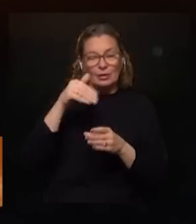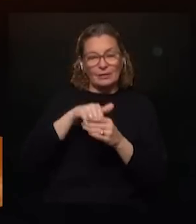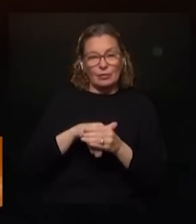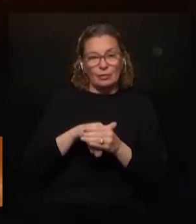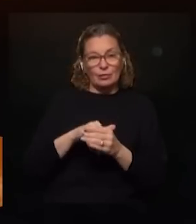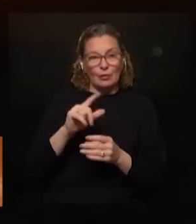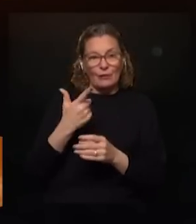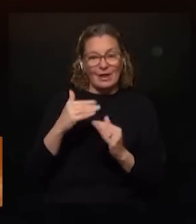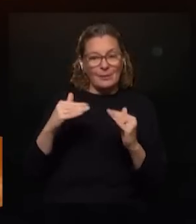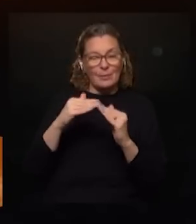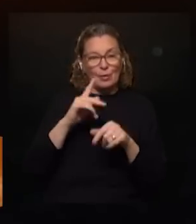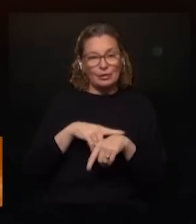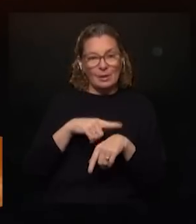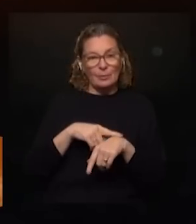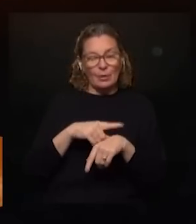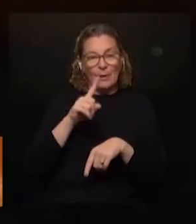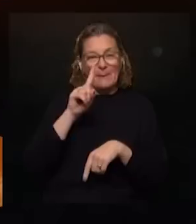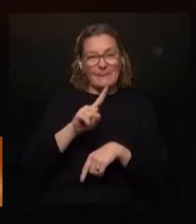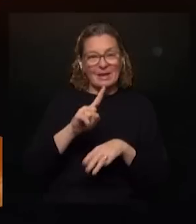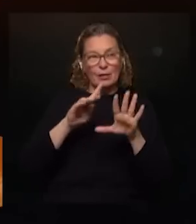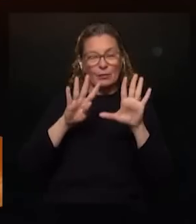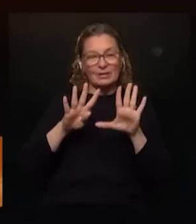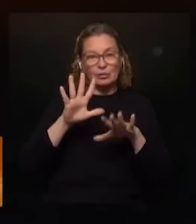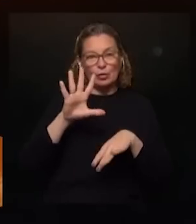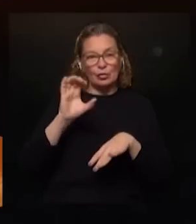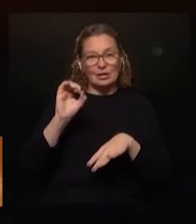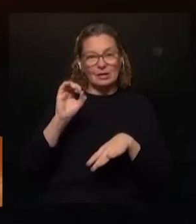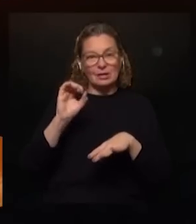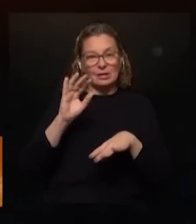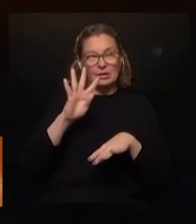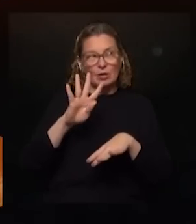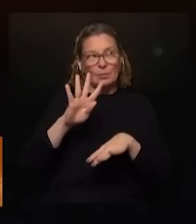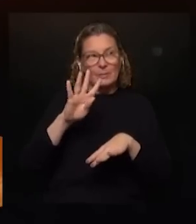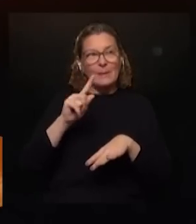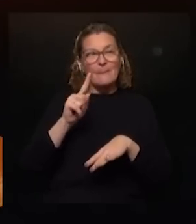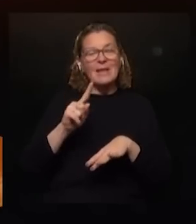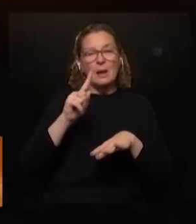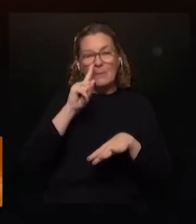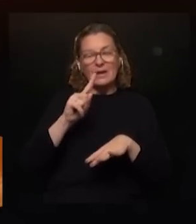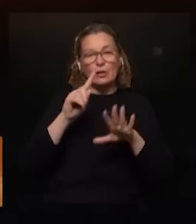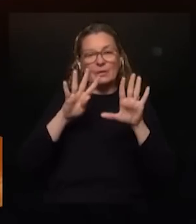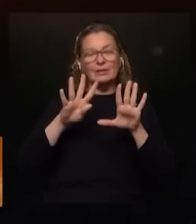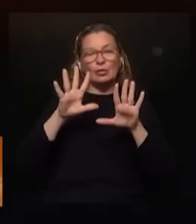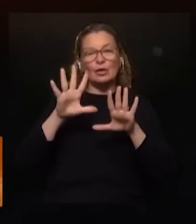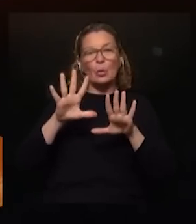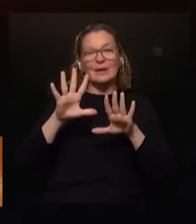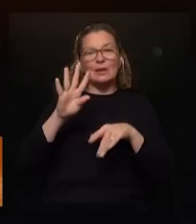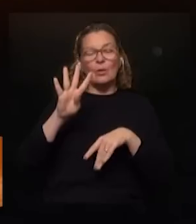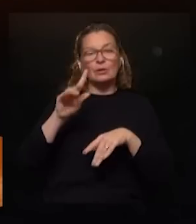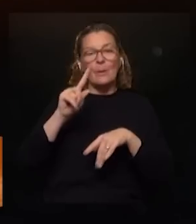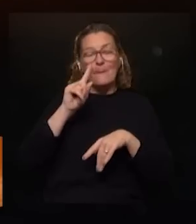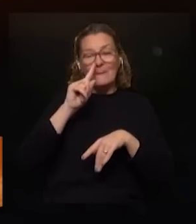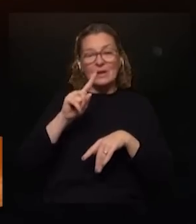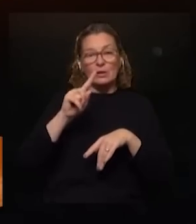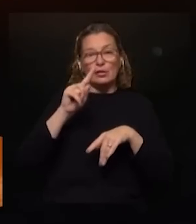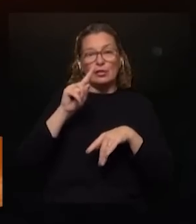plebiscitos simultáneos en 1954 y en 1984 todas